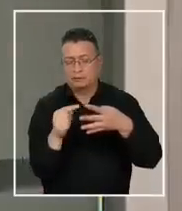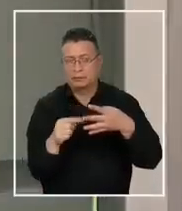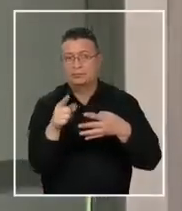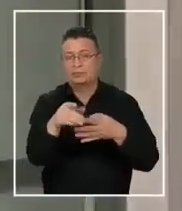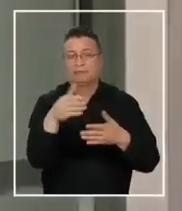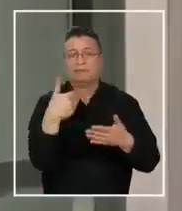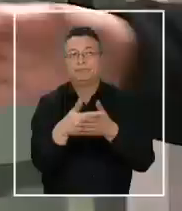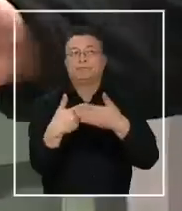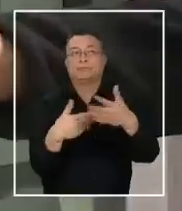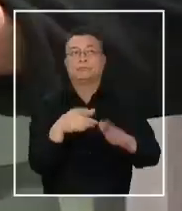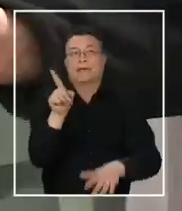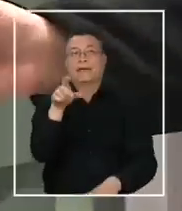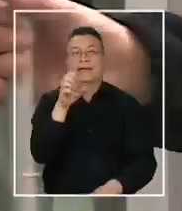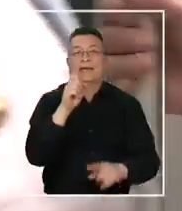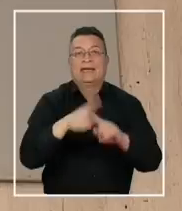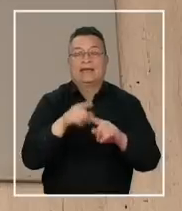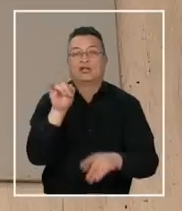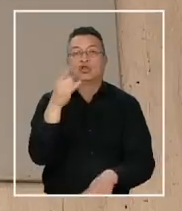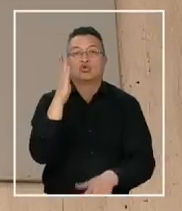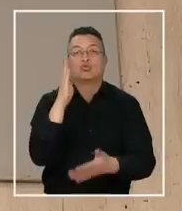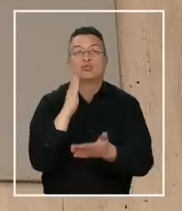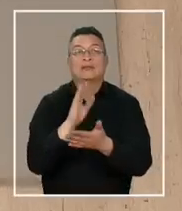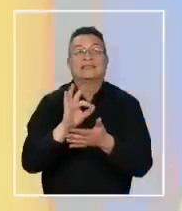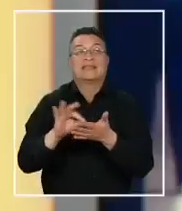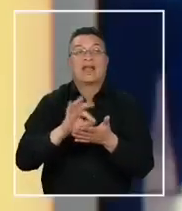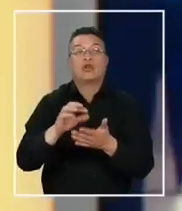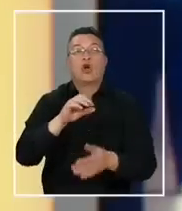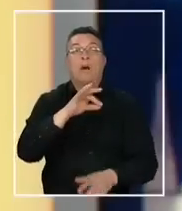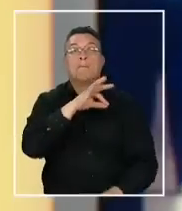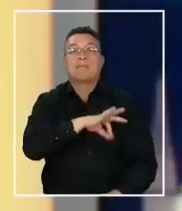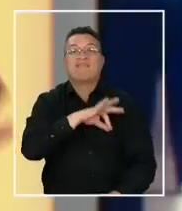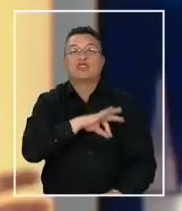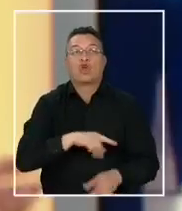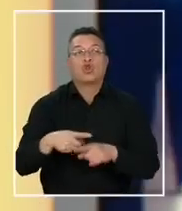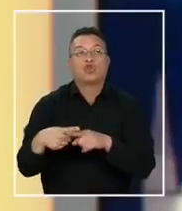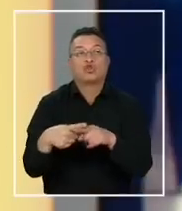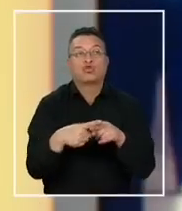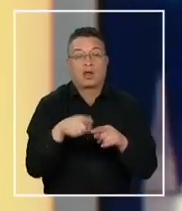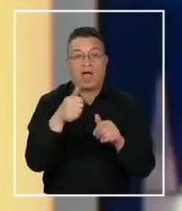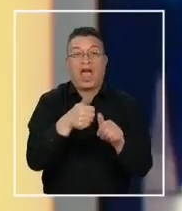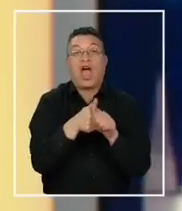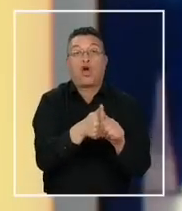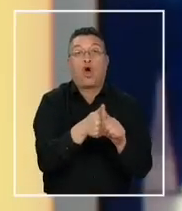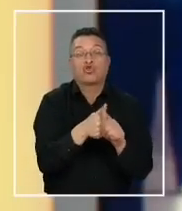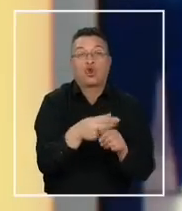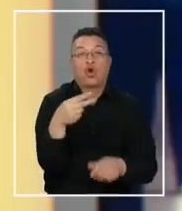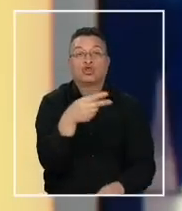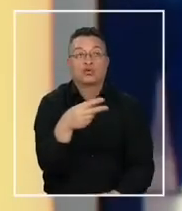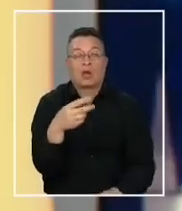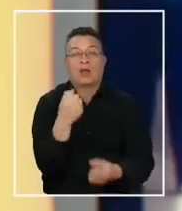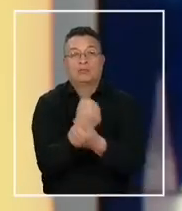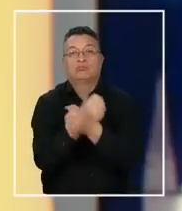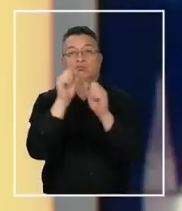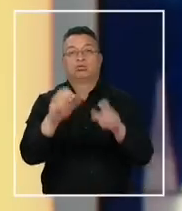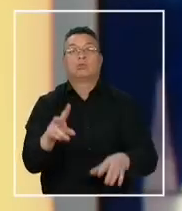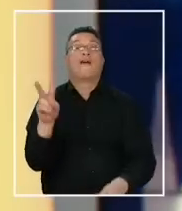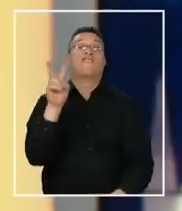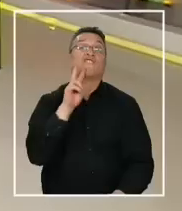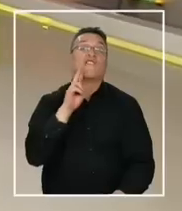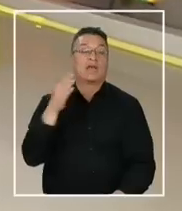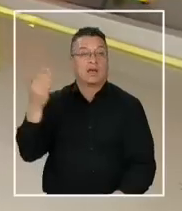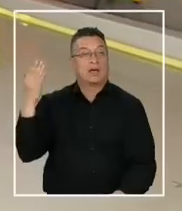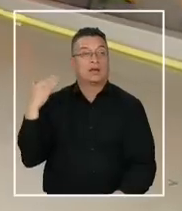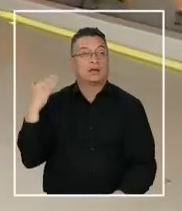salida del ahora ex subsecretario de previsión social. Una denuncia formal de acoso sexual forzó su renuncia el pasado viernes,